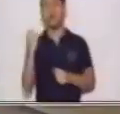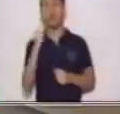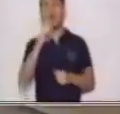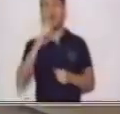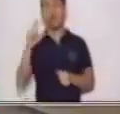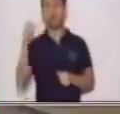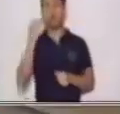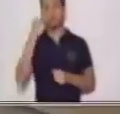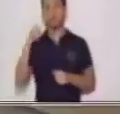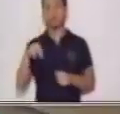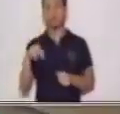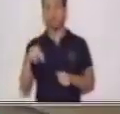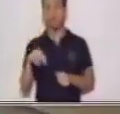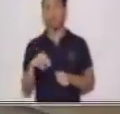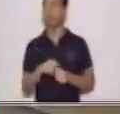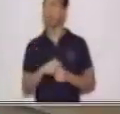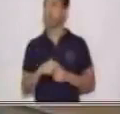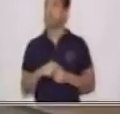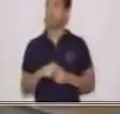¿Ya lo tenemos?